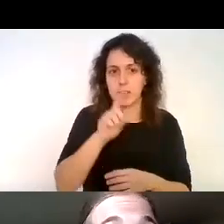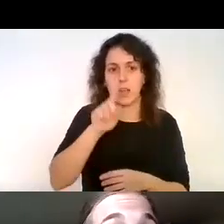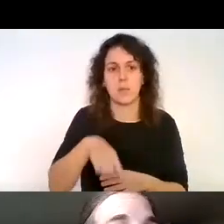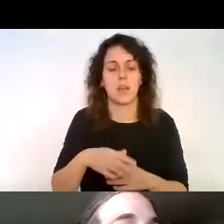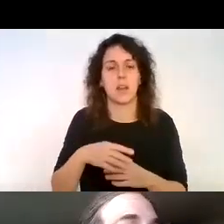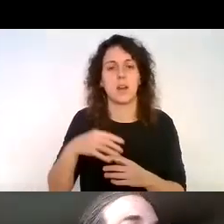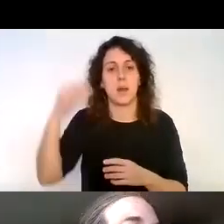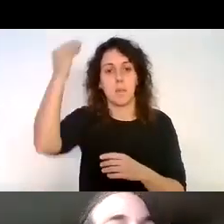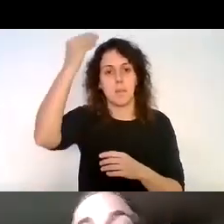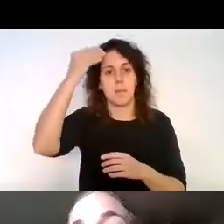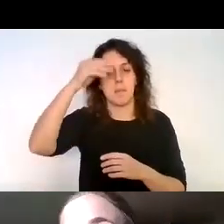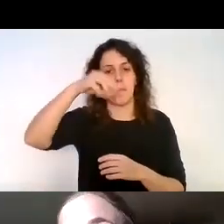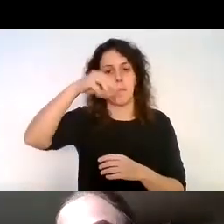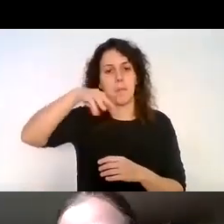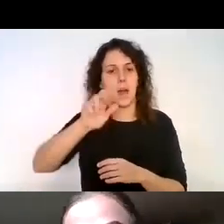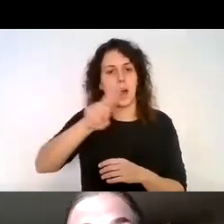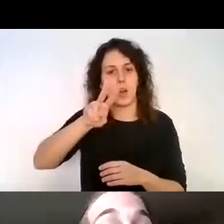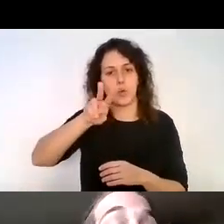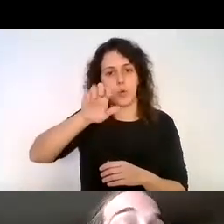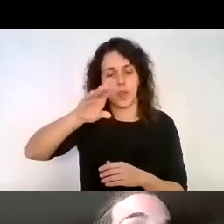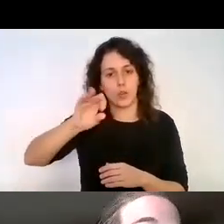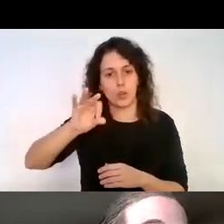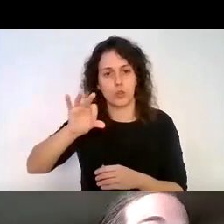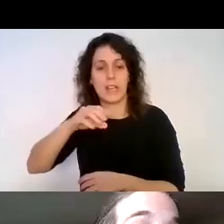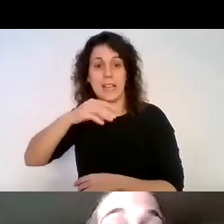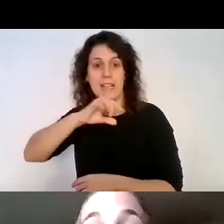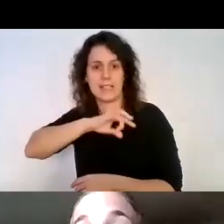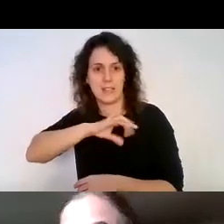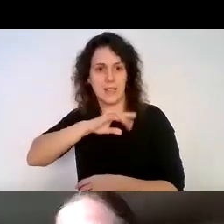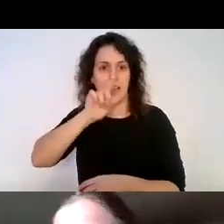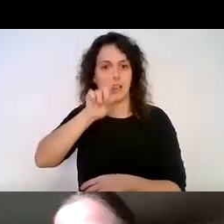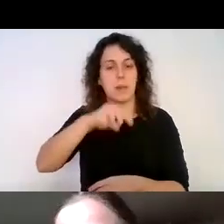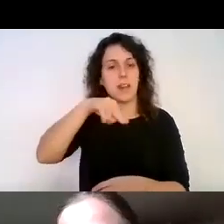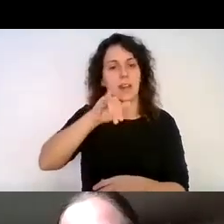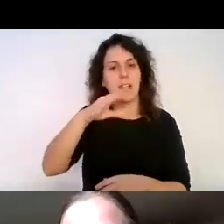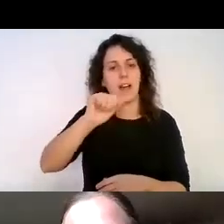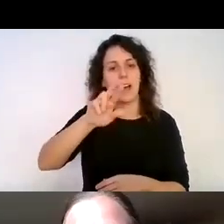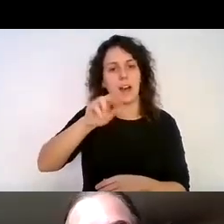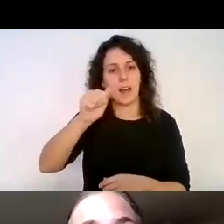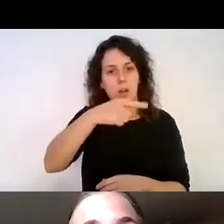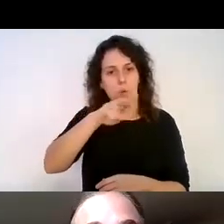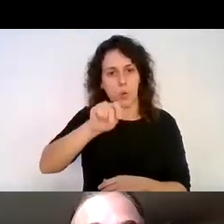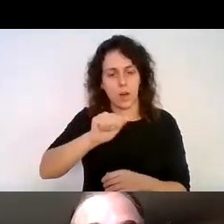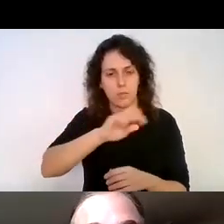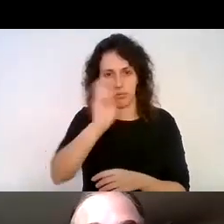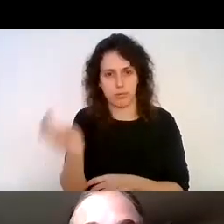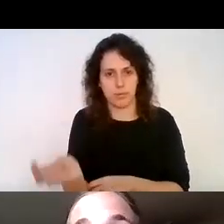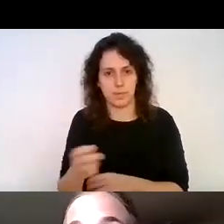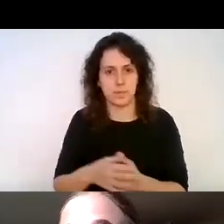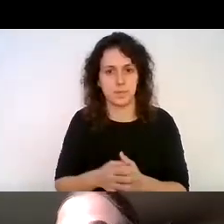Marrueco perdón Chile estuvieron en Nicaragua etcétera entonces